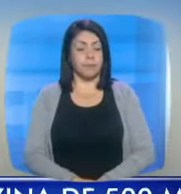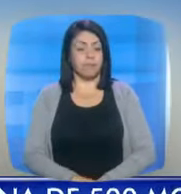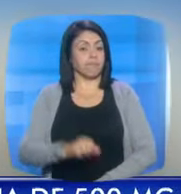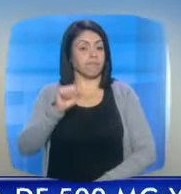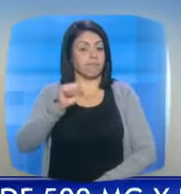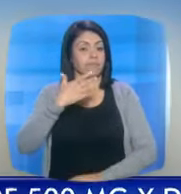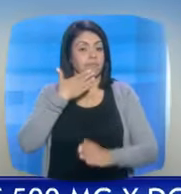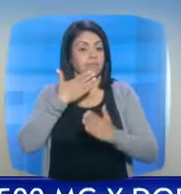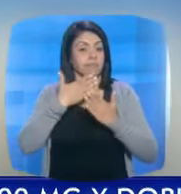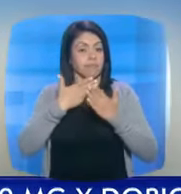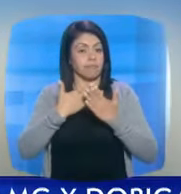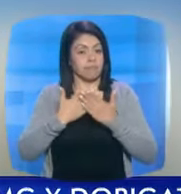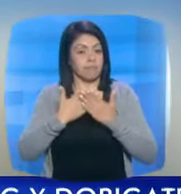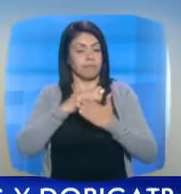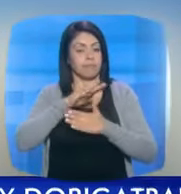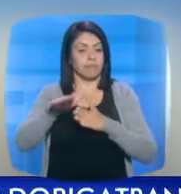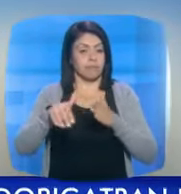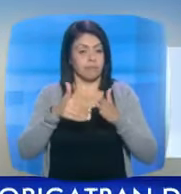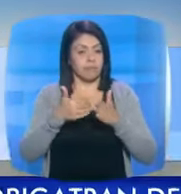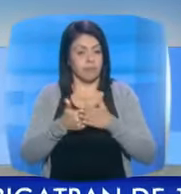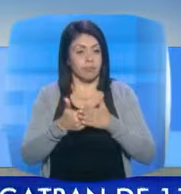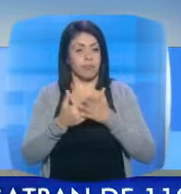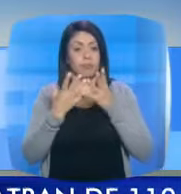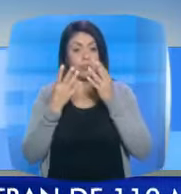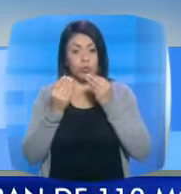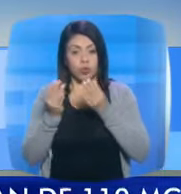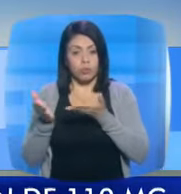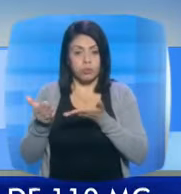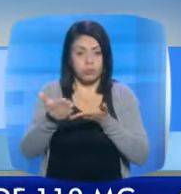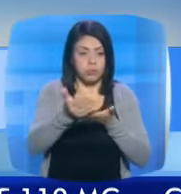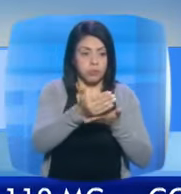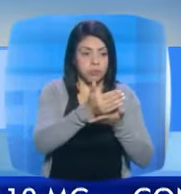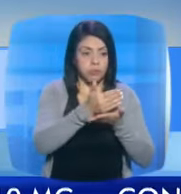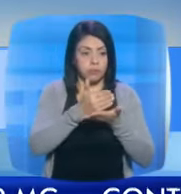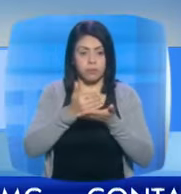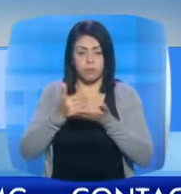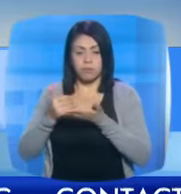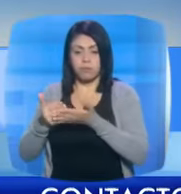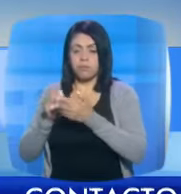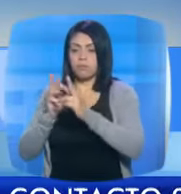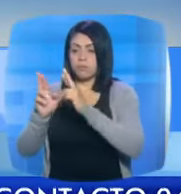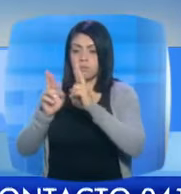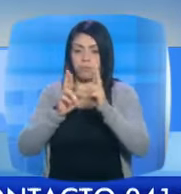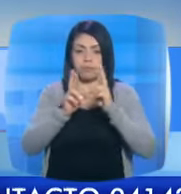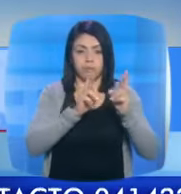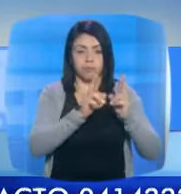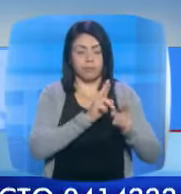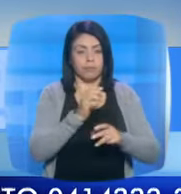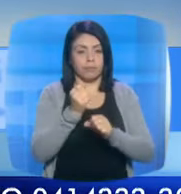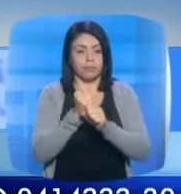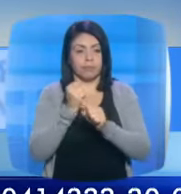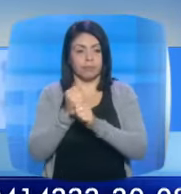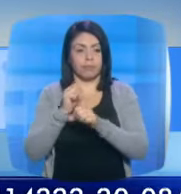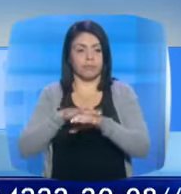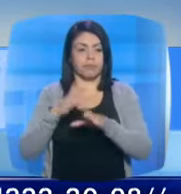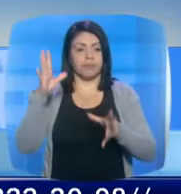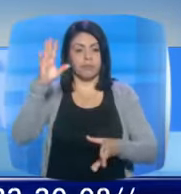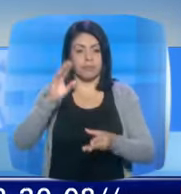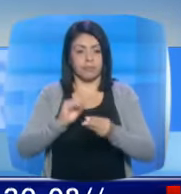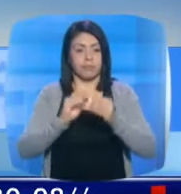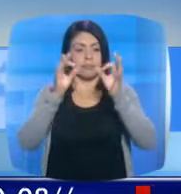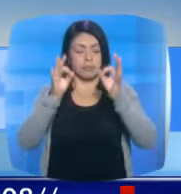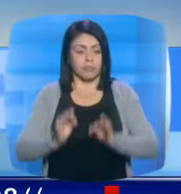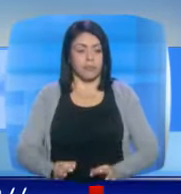Afortunadamente hemos hecho buenas migas, buenas, muy buenas relaciones de diálogo y de trabajo, con resultados